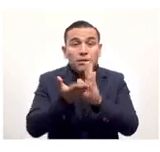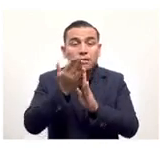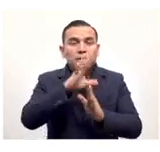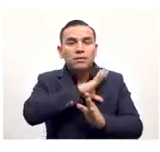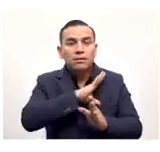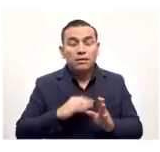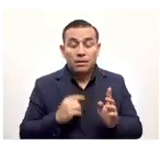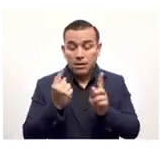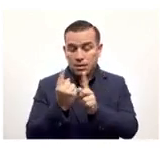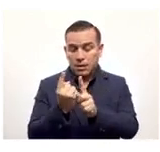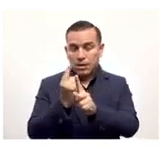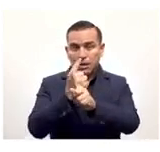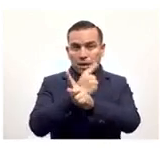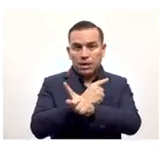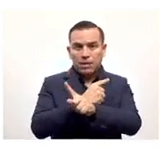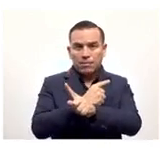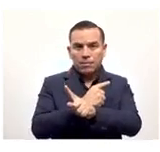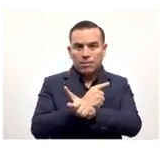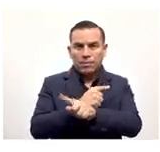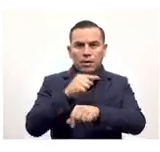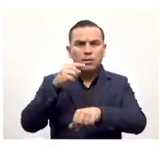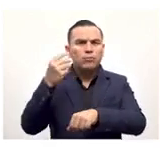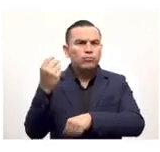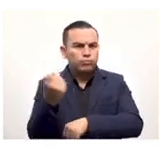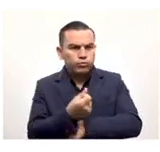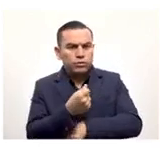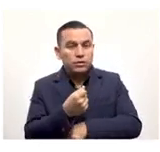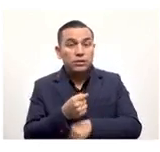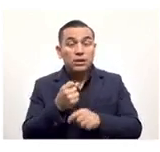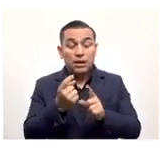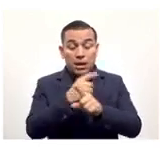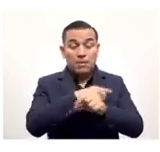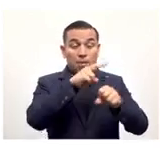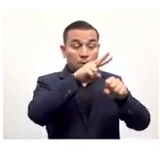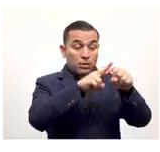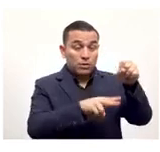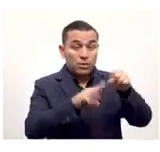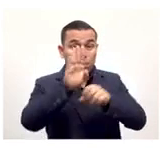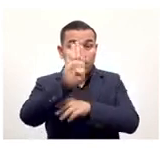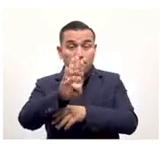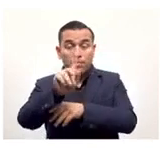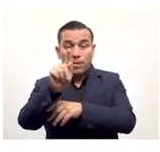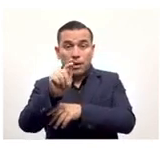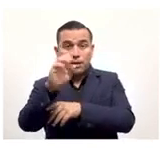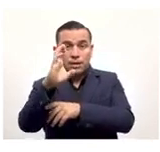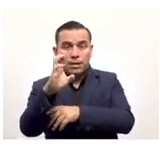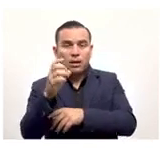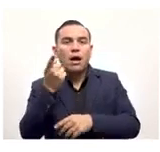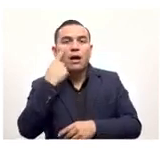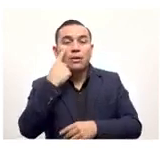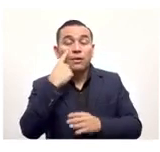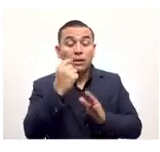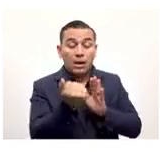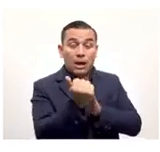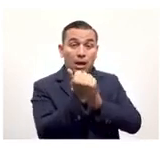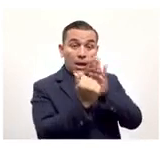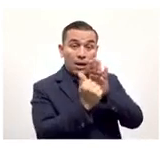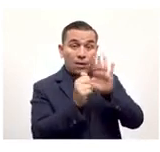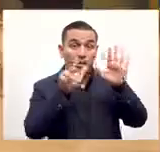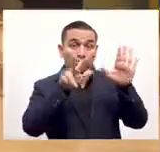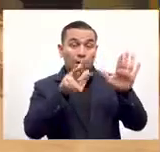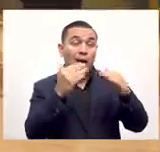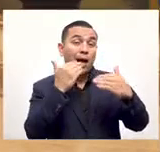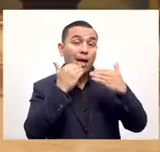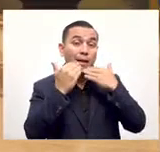la convertibilidad automática e instantánea de Bitcoin a dólar de las alternativas provistas por el Estado mencionadas en el artículo